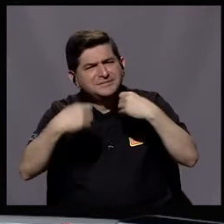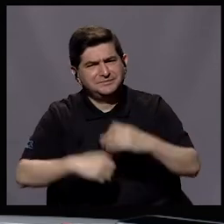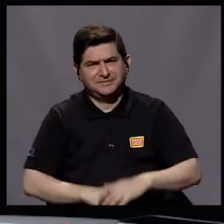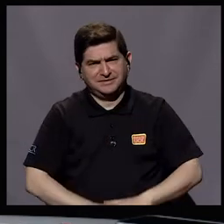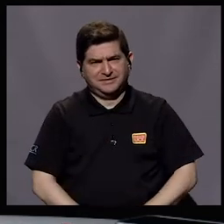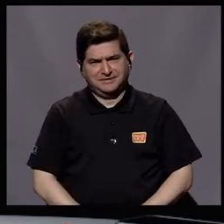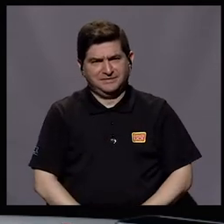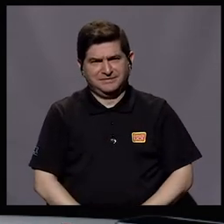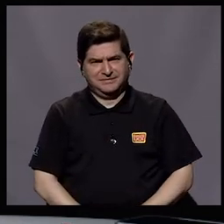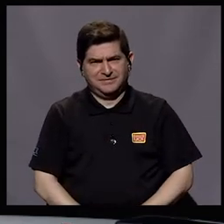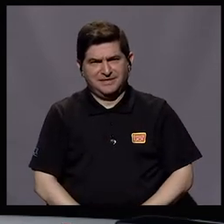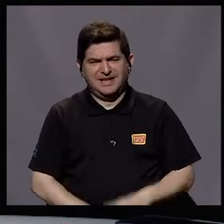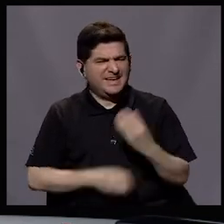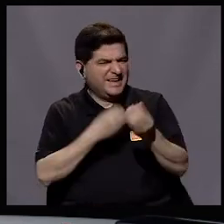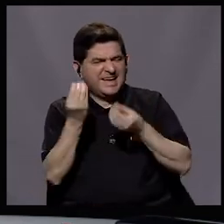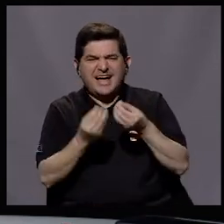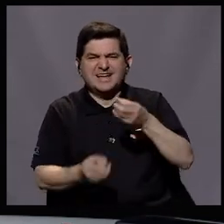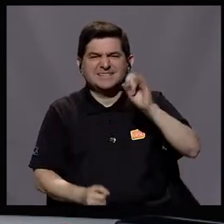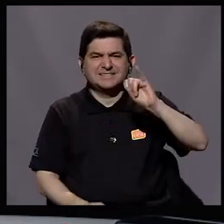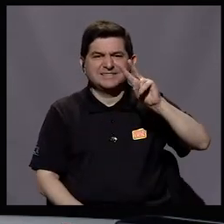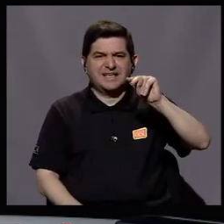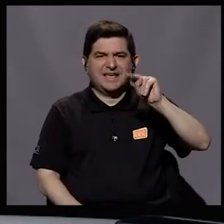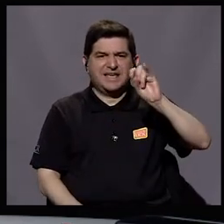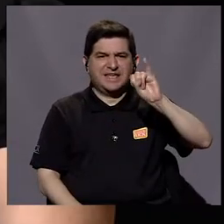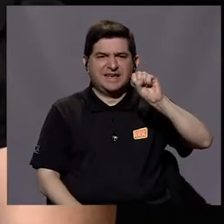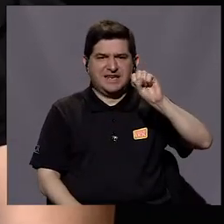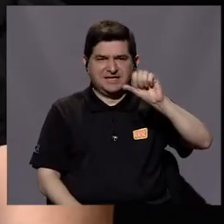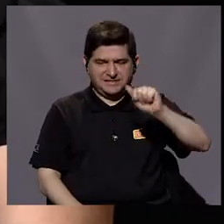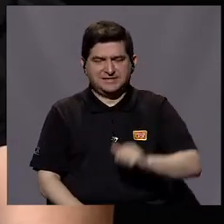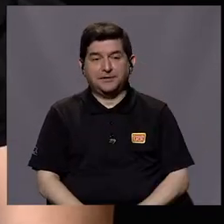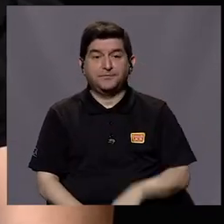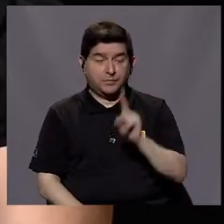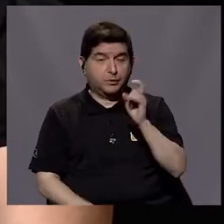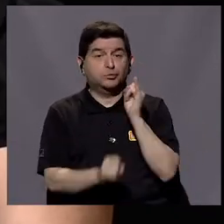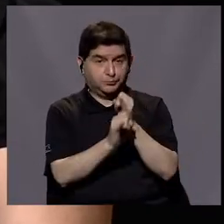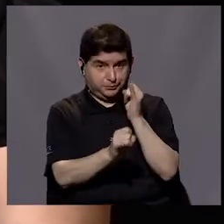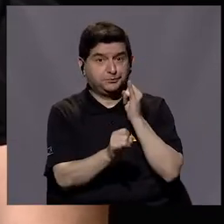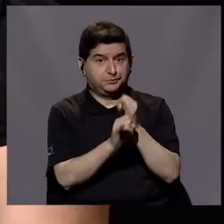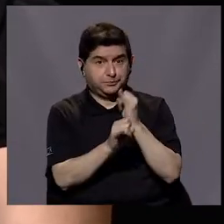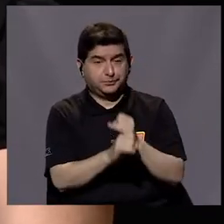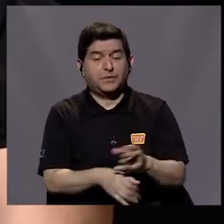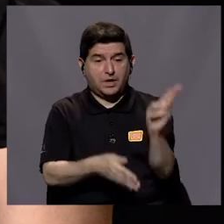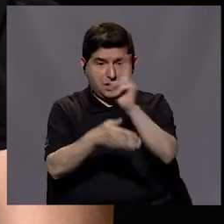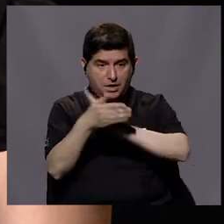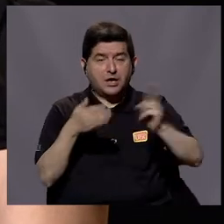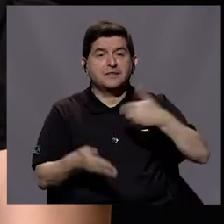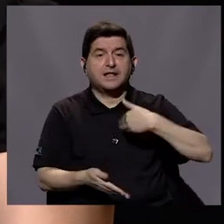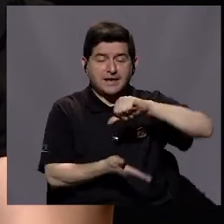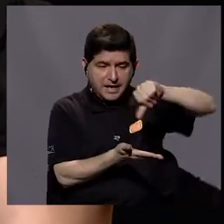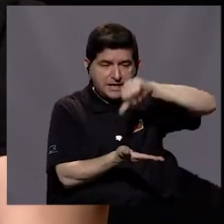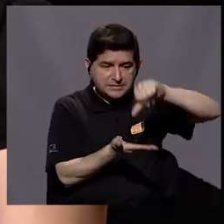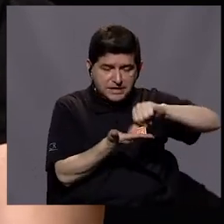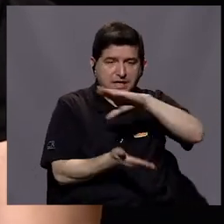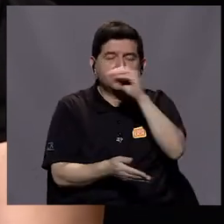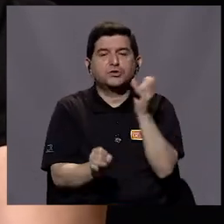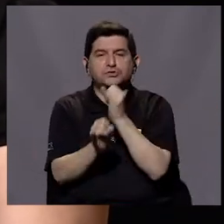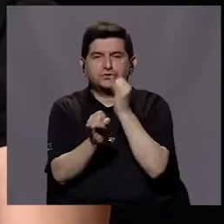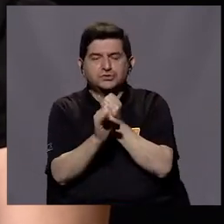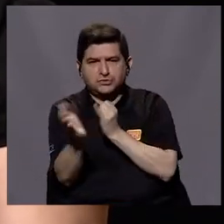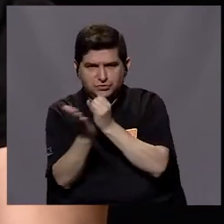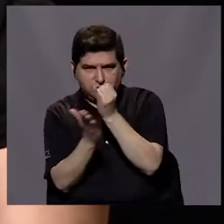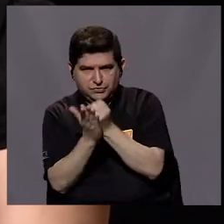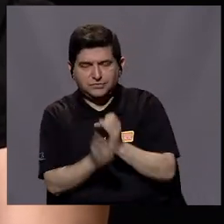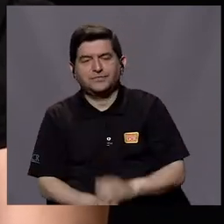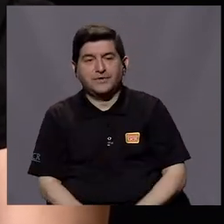Cuéntenos, a ver, ¿qué es y qué hace INISA? Sí, el INISA es un instituto, ¿verdad? En la universidad tenemos centros e institutos de